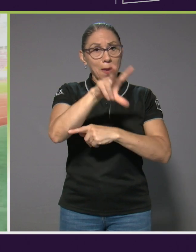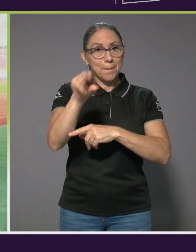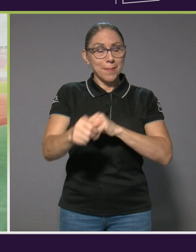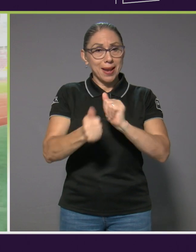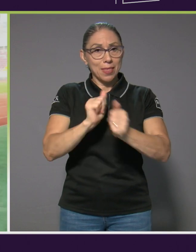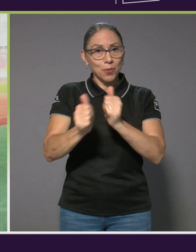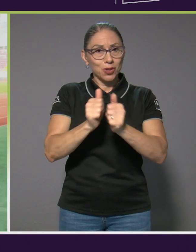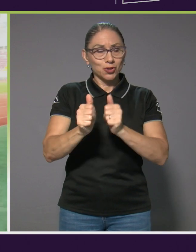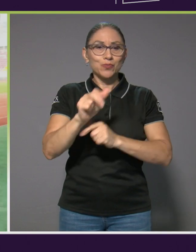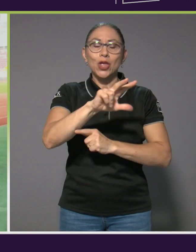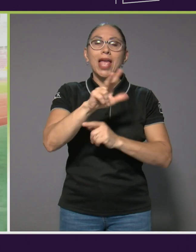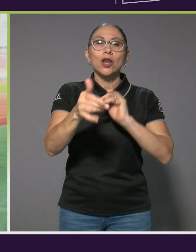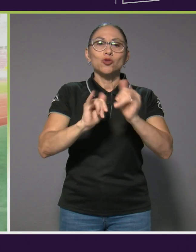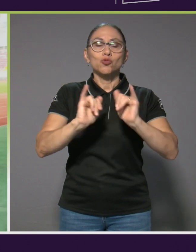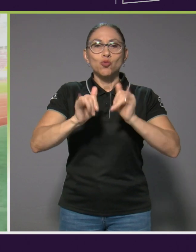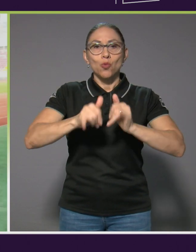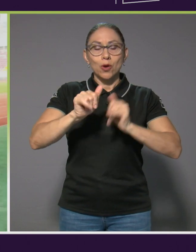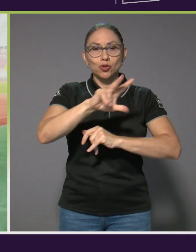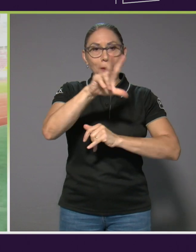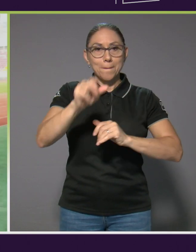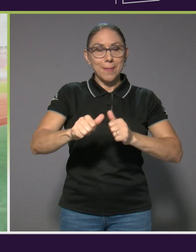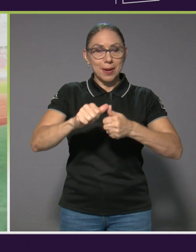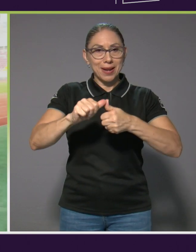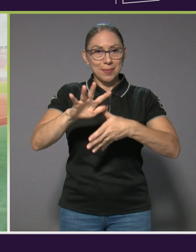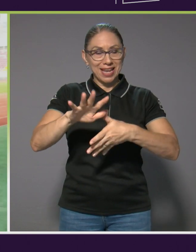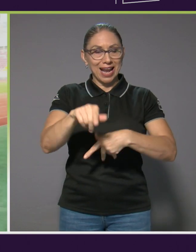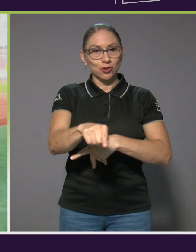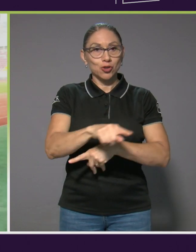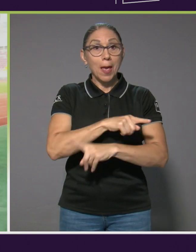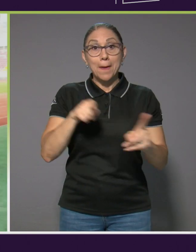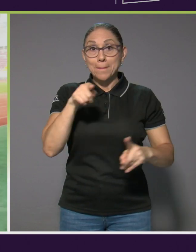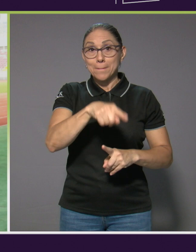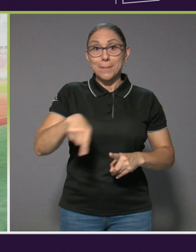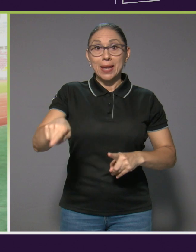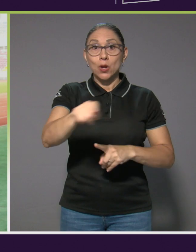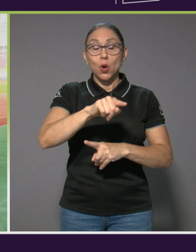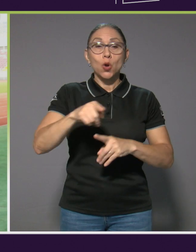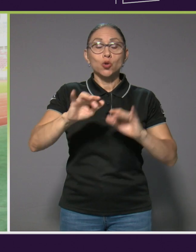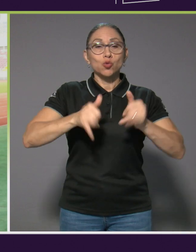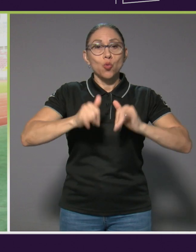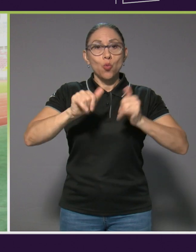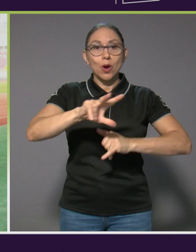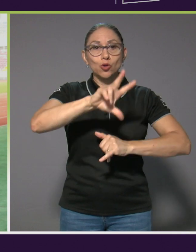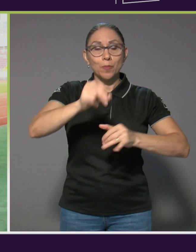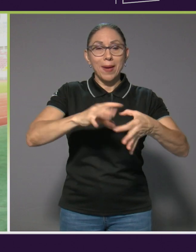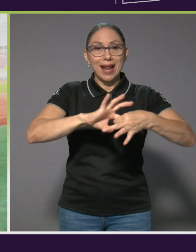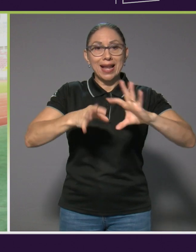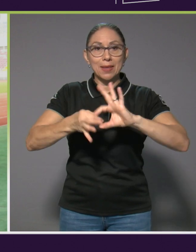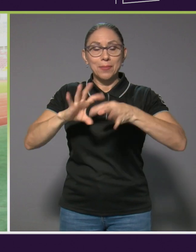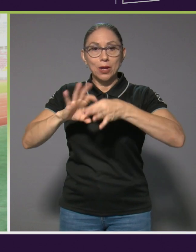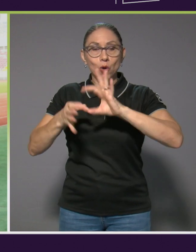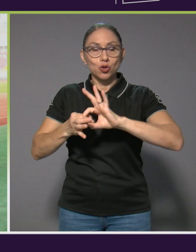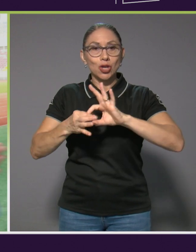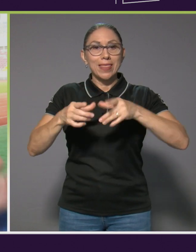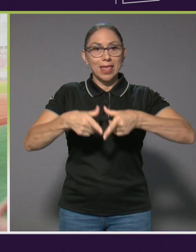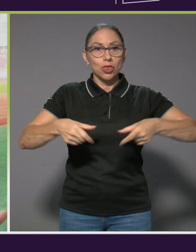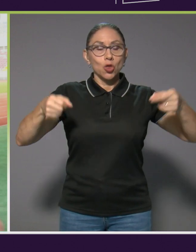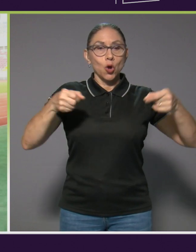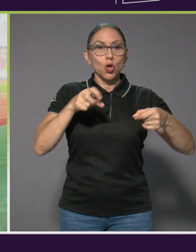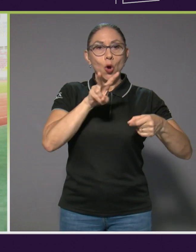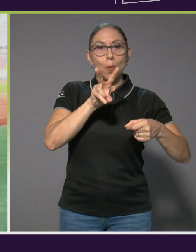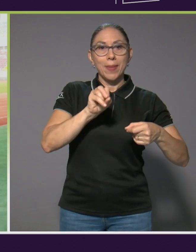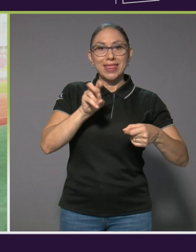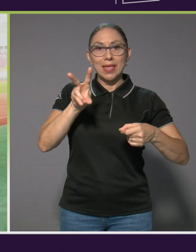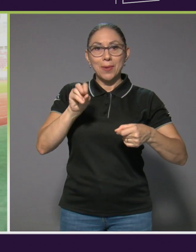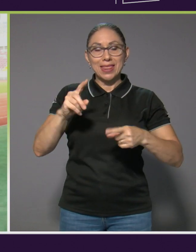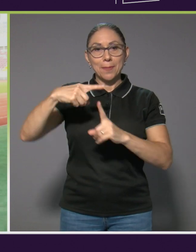los Juegos Parapanamericanos. Pero sin duda, los Juegos Paralímpicos de Tokio 2020 más 1 marcaron un antes y un después